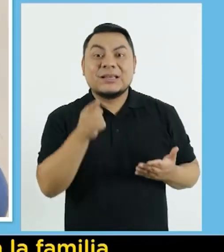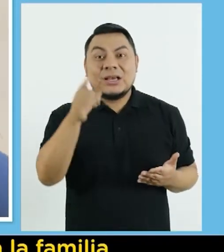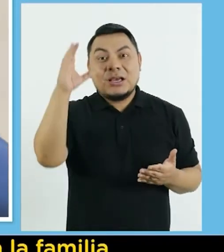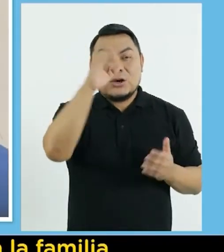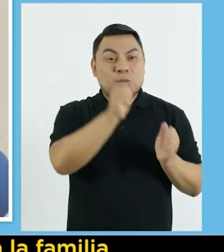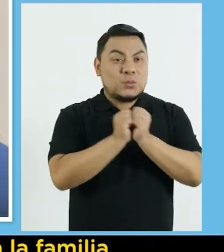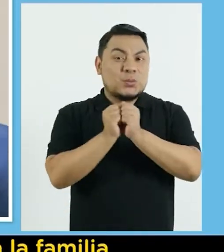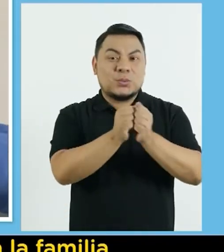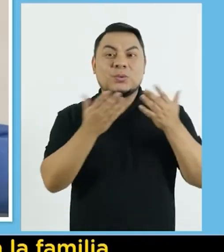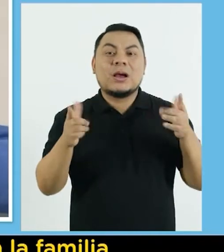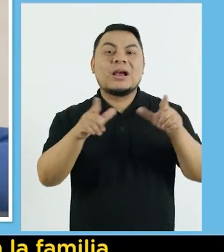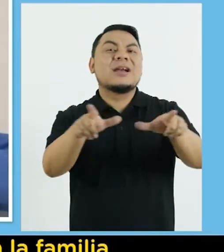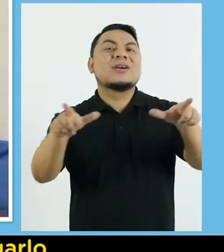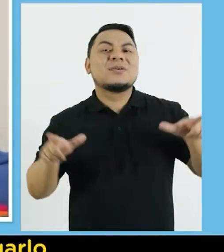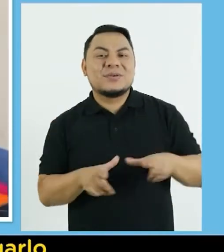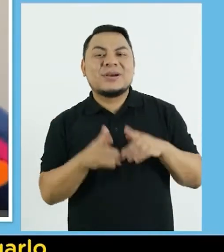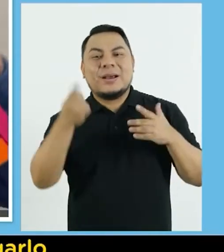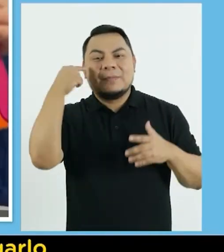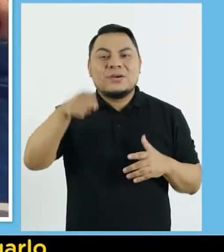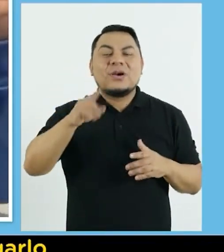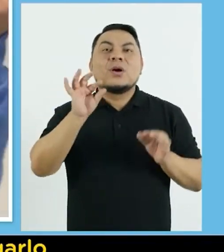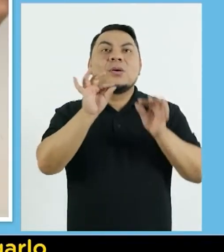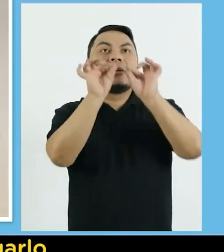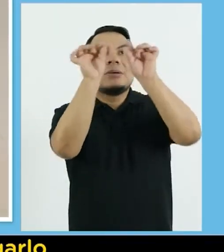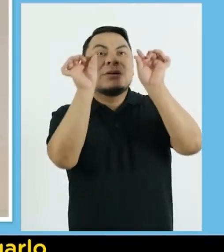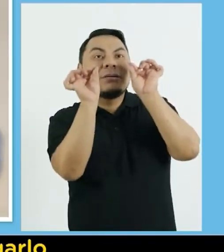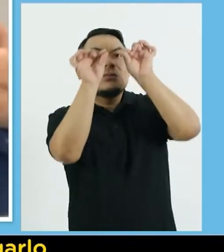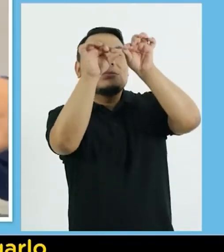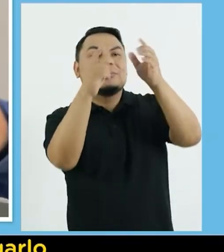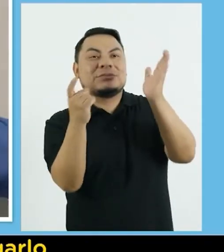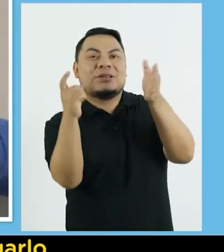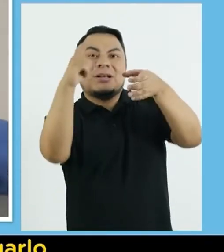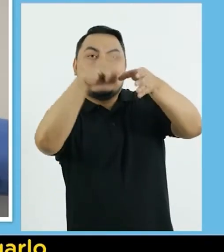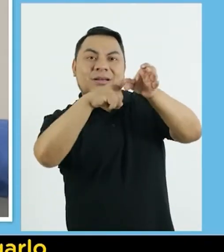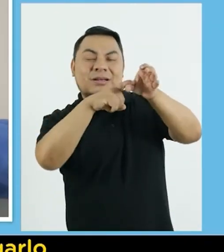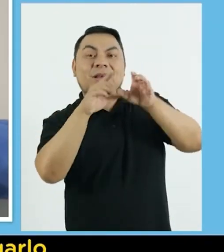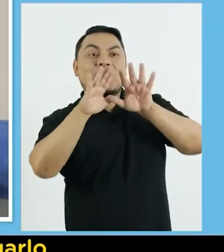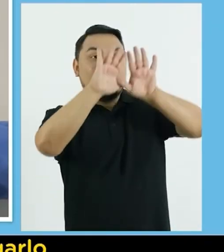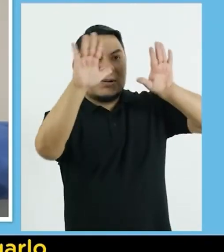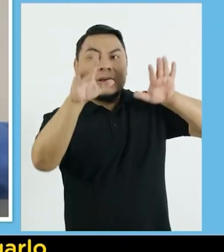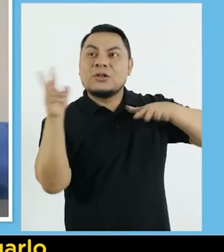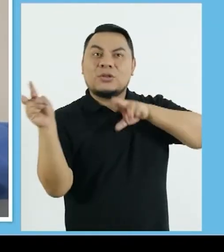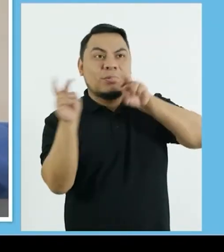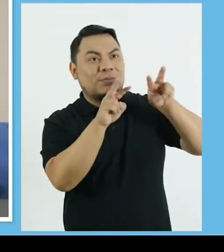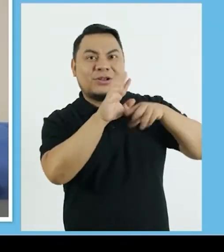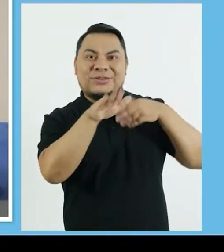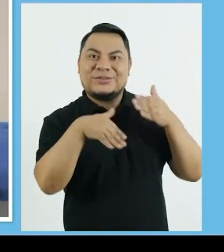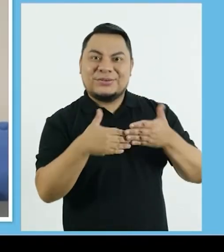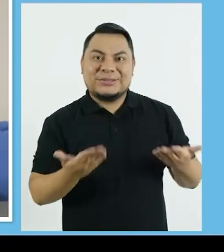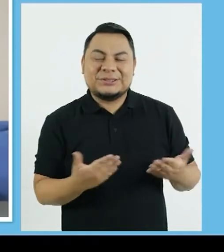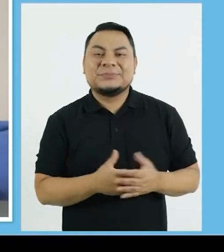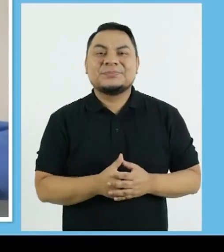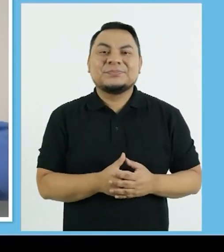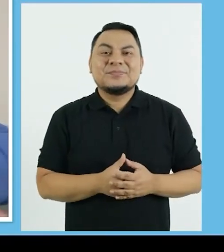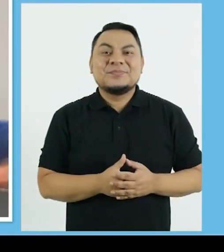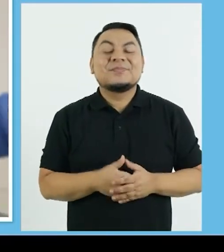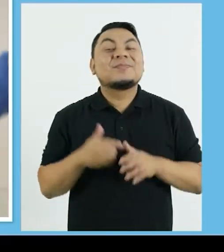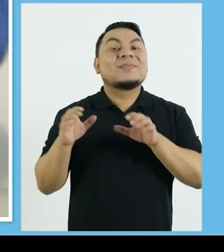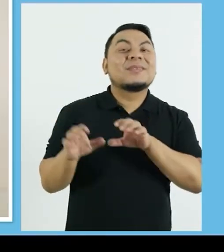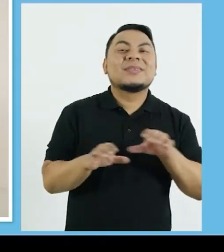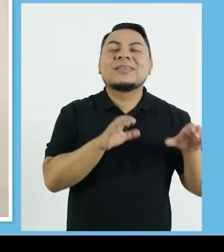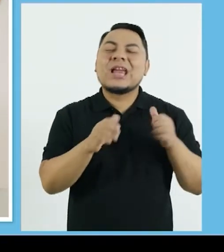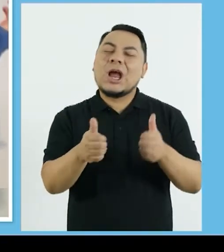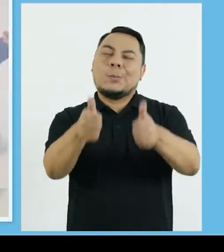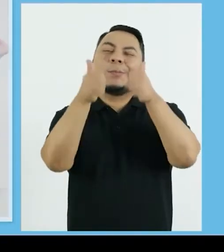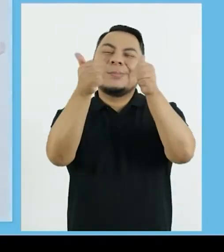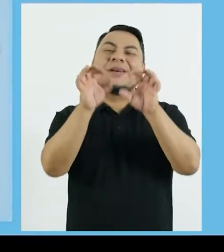que lo muestre a la familia Y busquen juntos Un lugar para colgarlo Donde todos lo